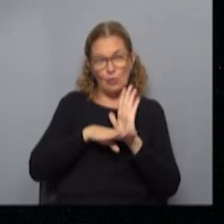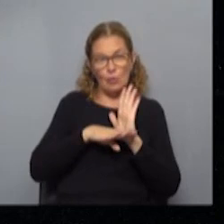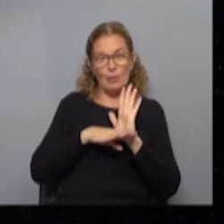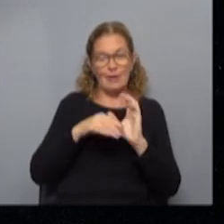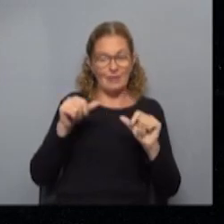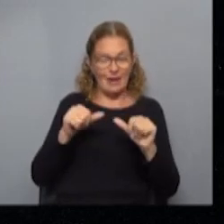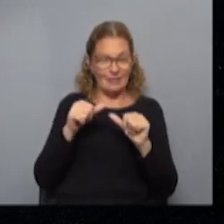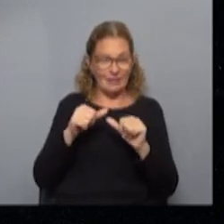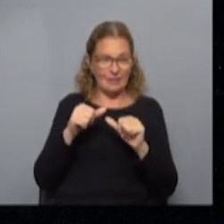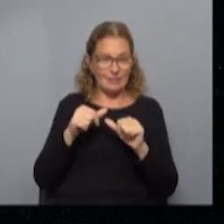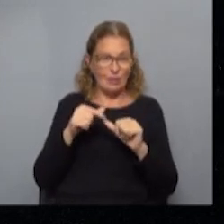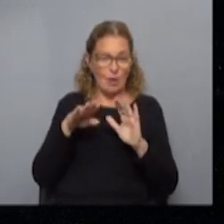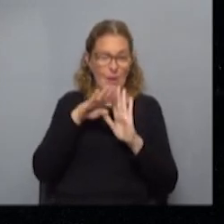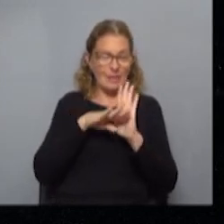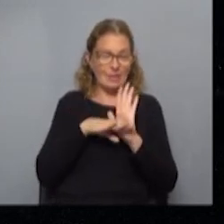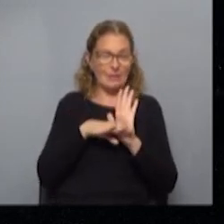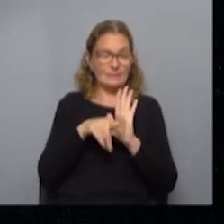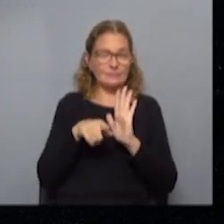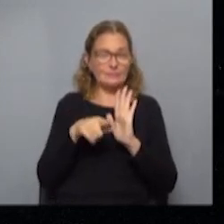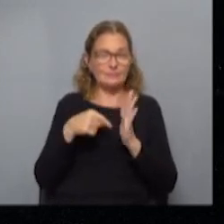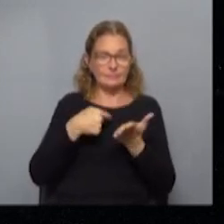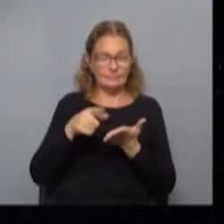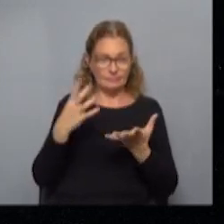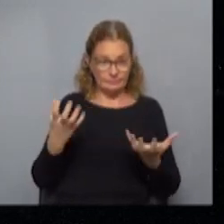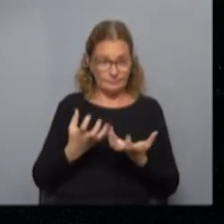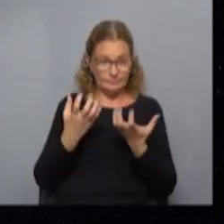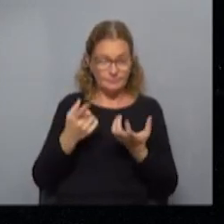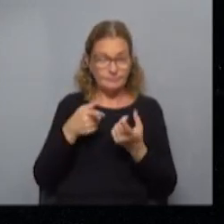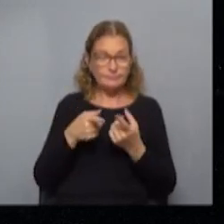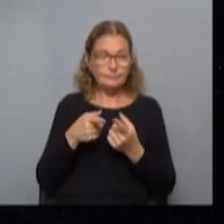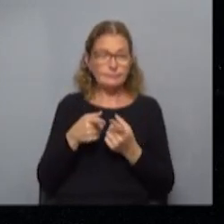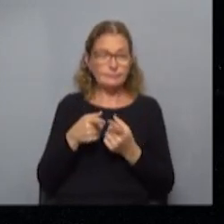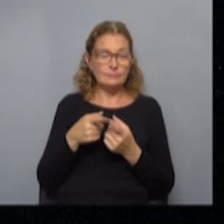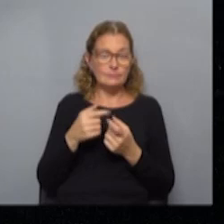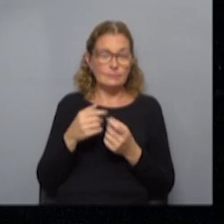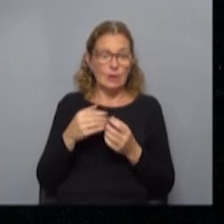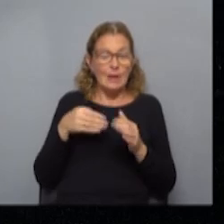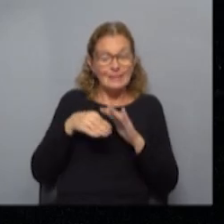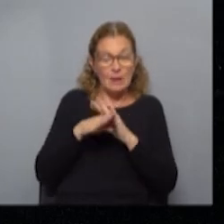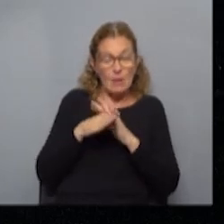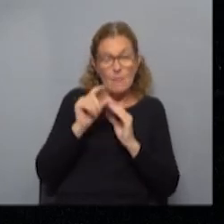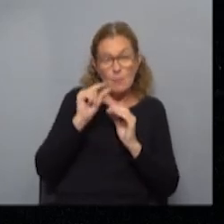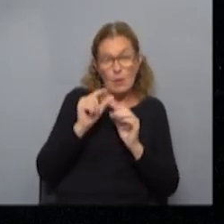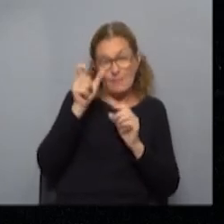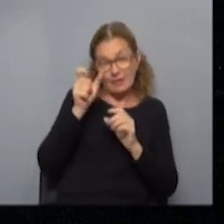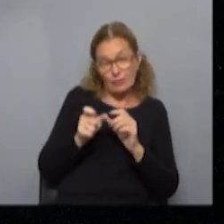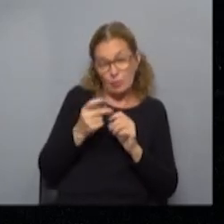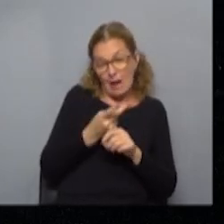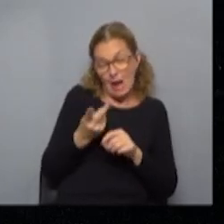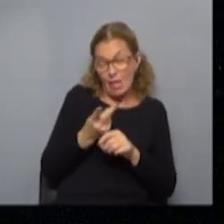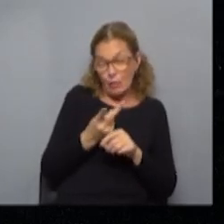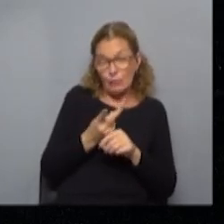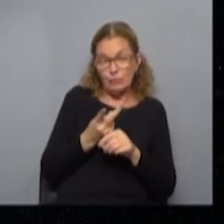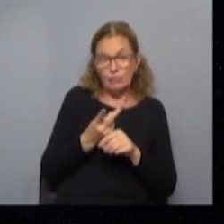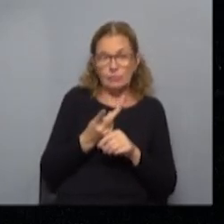había que tomar o las medidas que había que tomar en los centros termales solo tuvimos aforos limitados tanto en termas de Daimán como en termas de